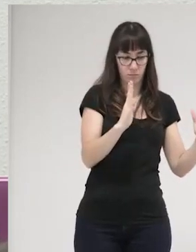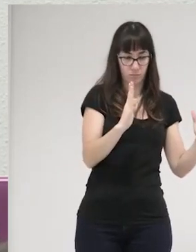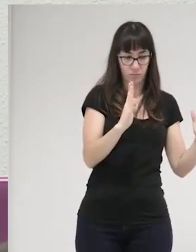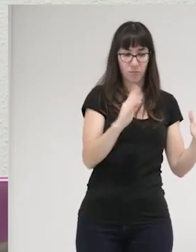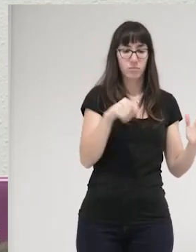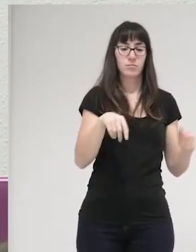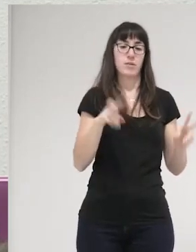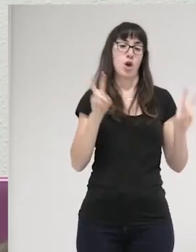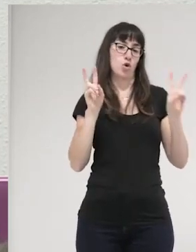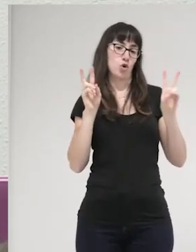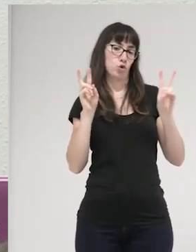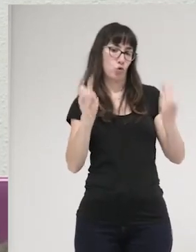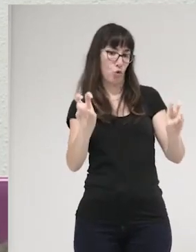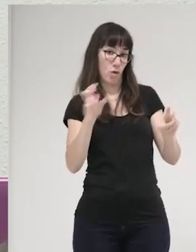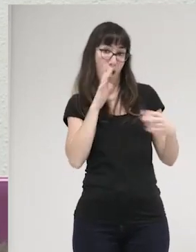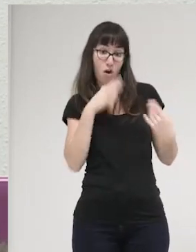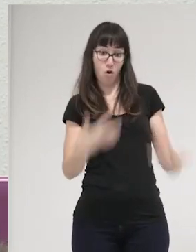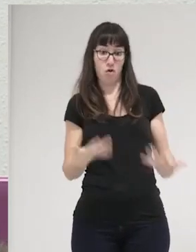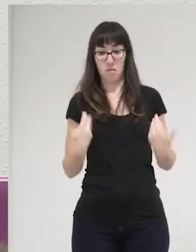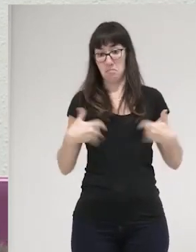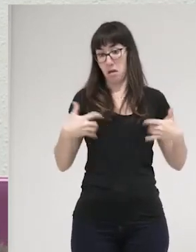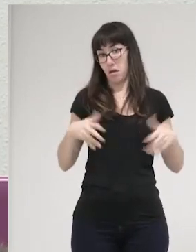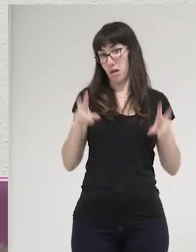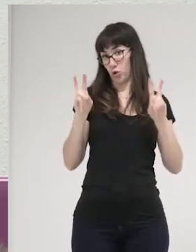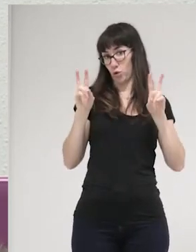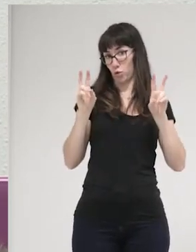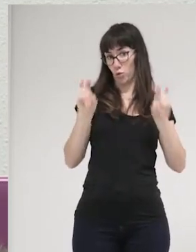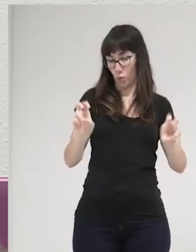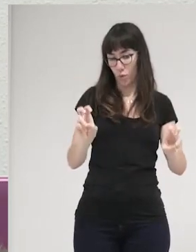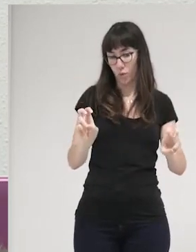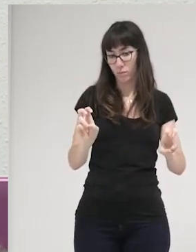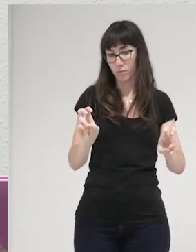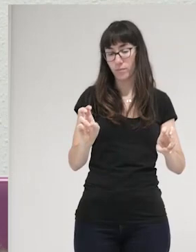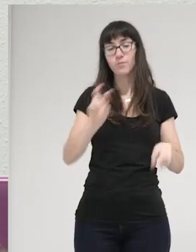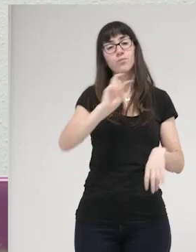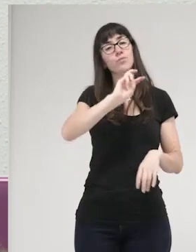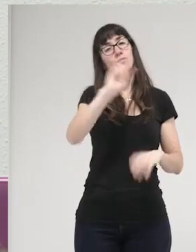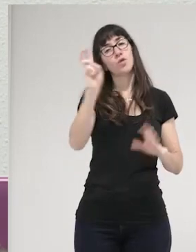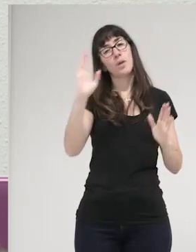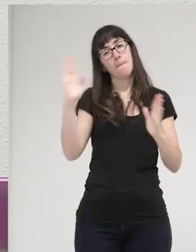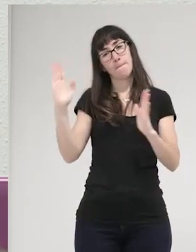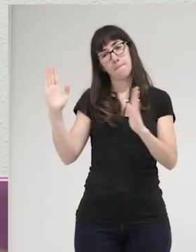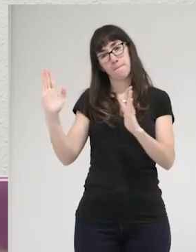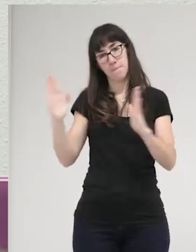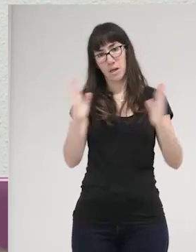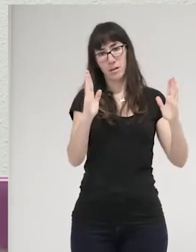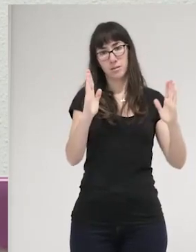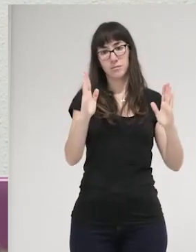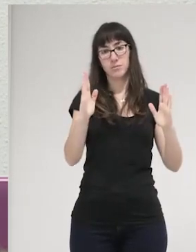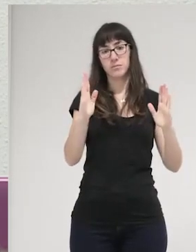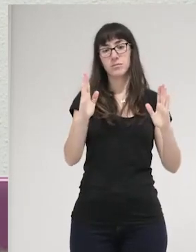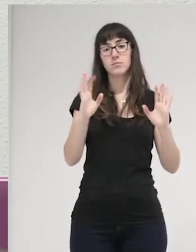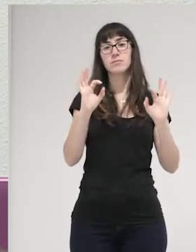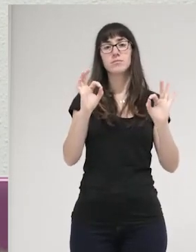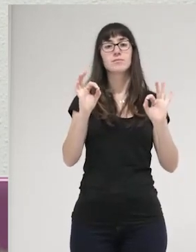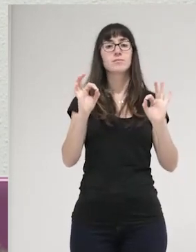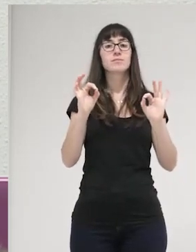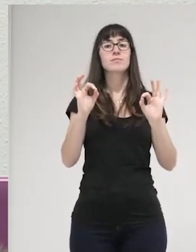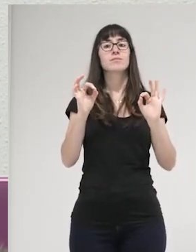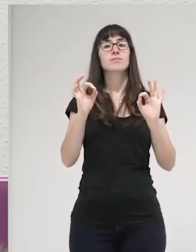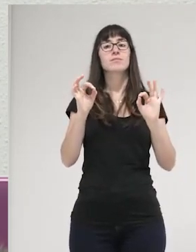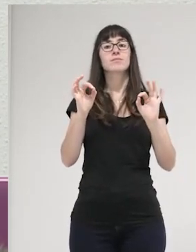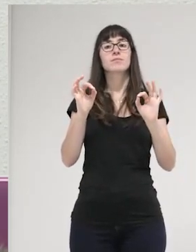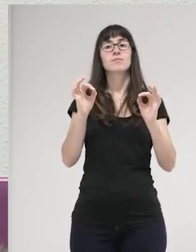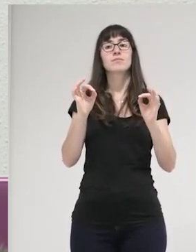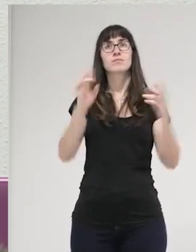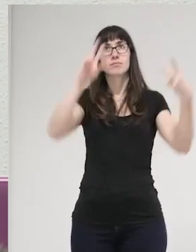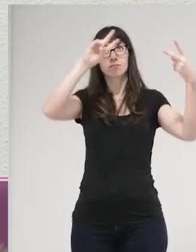introducción que más o menos ya venimos haciendo y por otra parte cuál sería ese marco interpretativo que alimenta la cultura